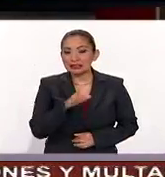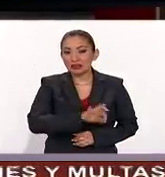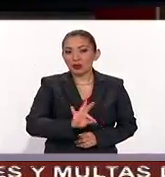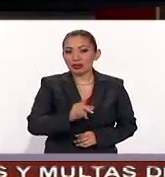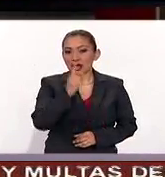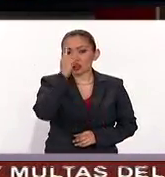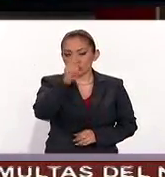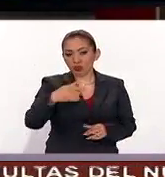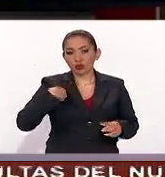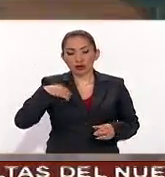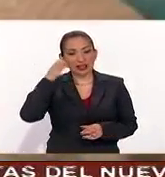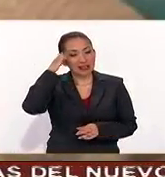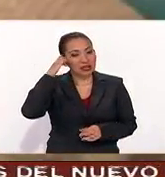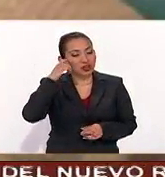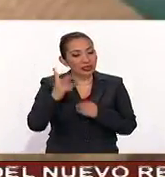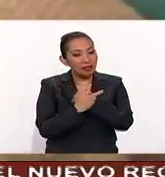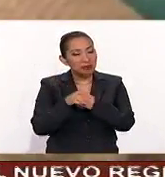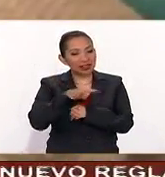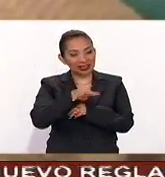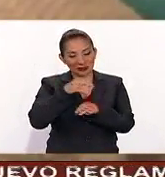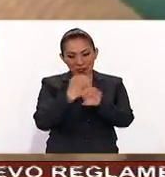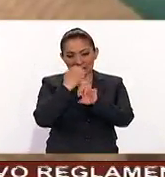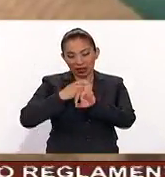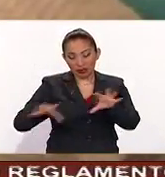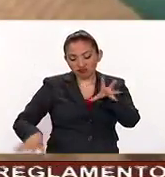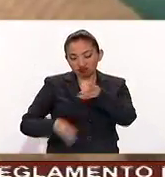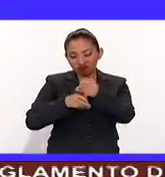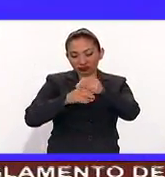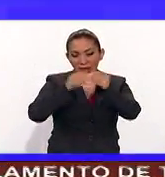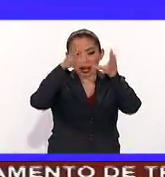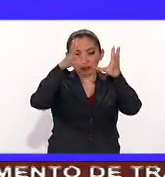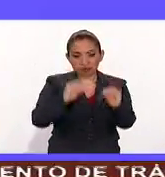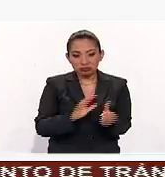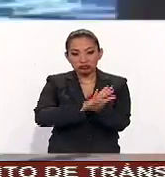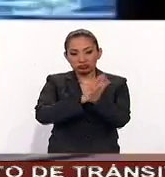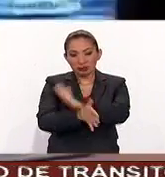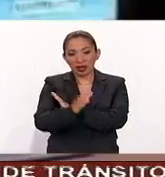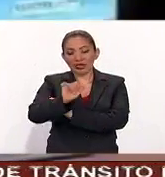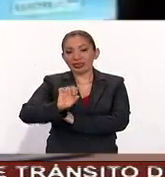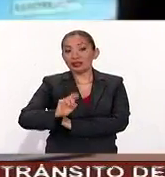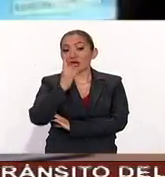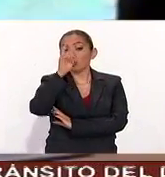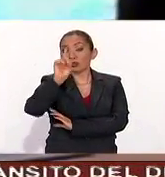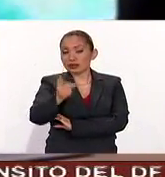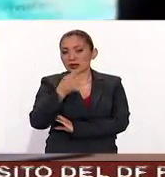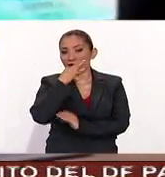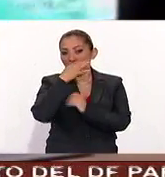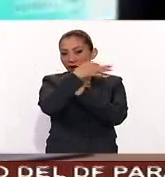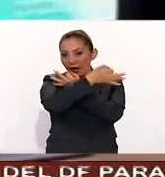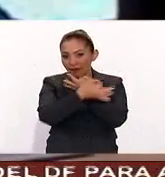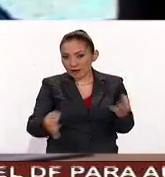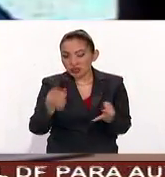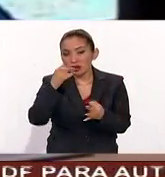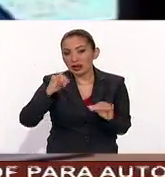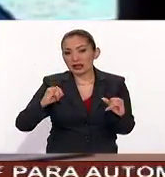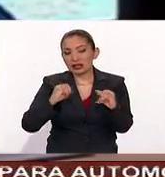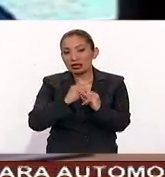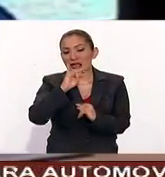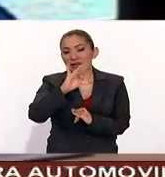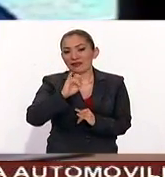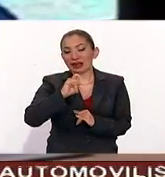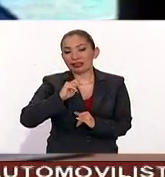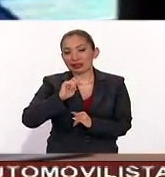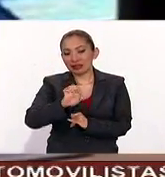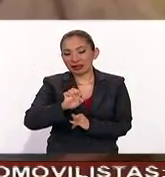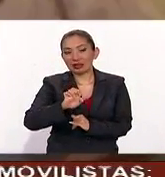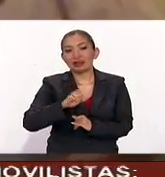141 estaciones de televisión en 19 estados se van a sumar al apagón analógico el 31 de diciembre. Esto informó el Instituto Federal de